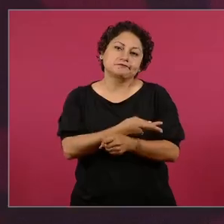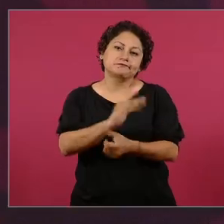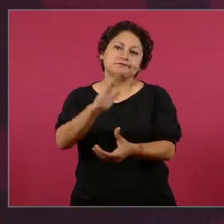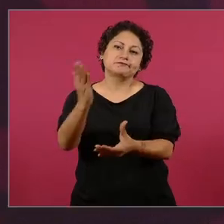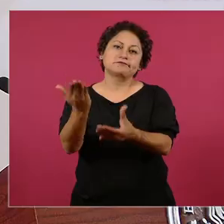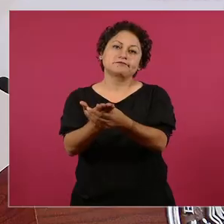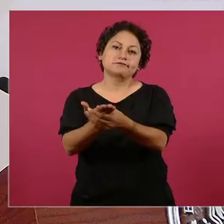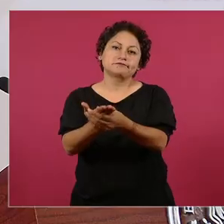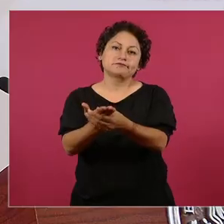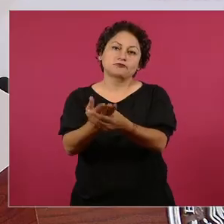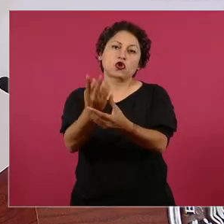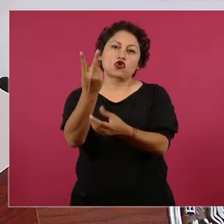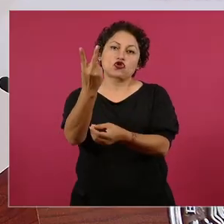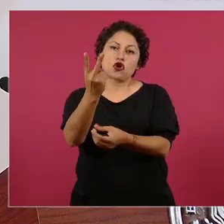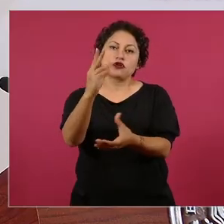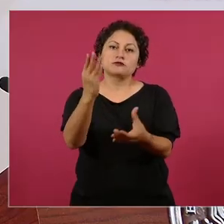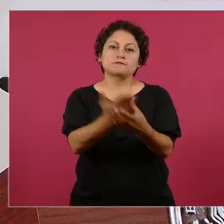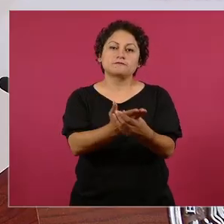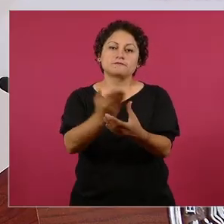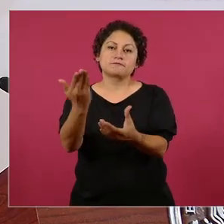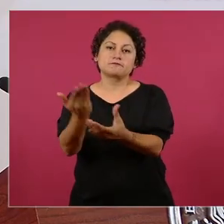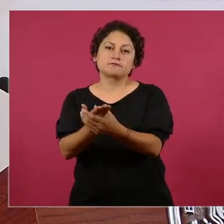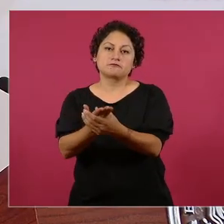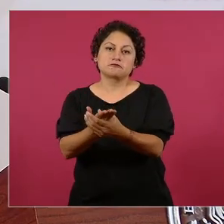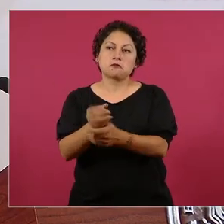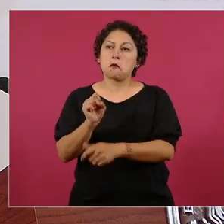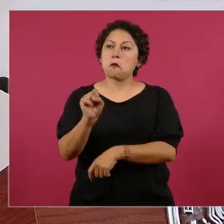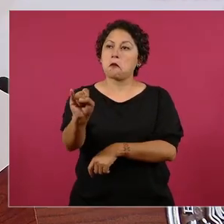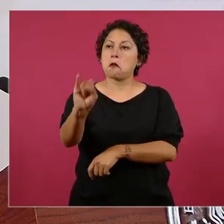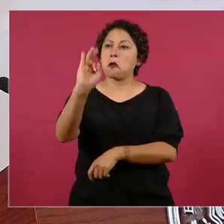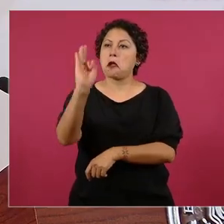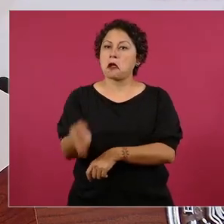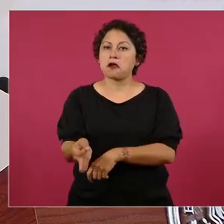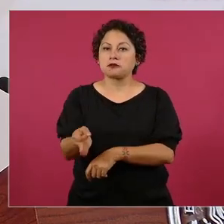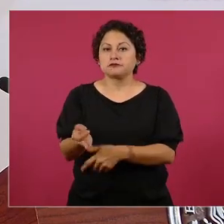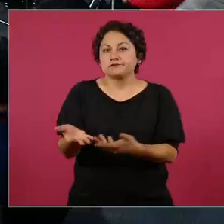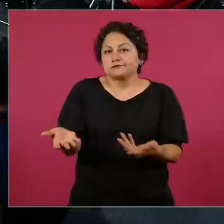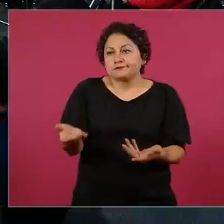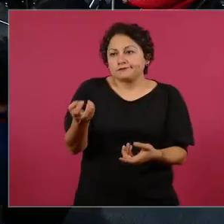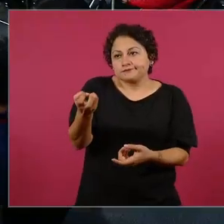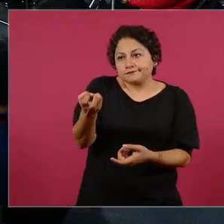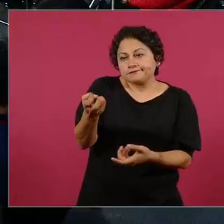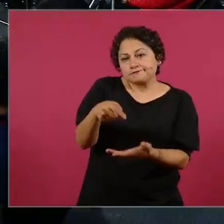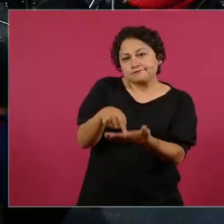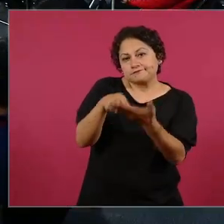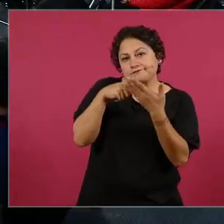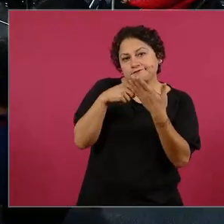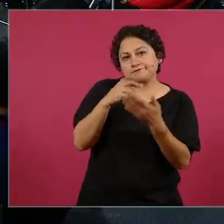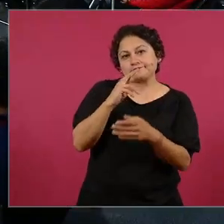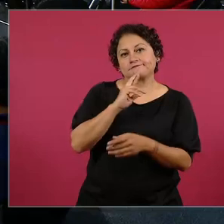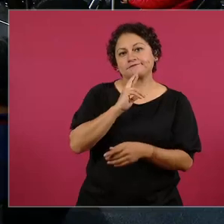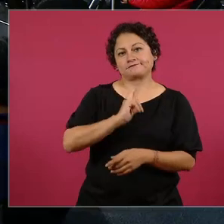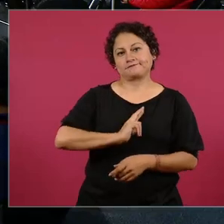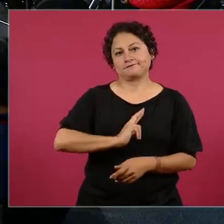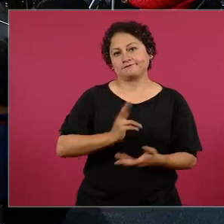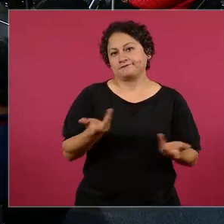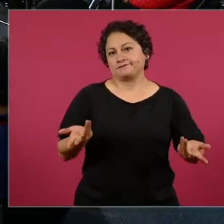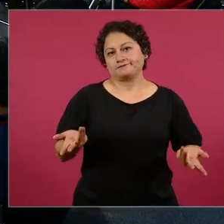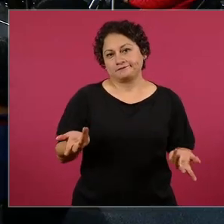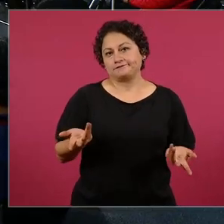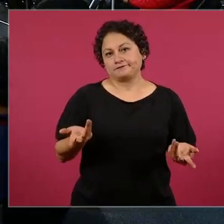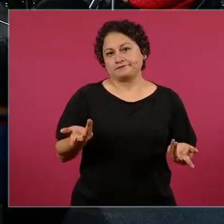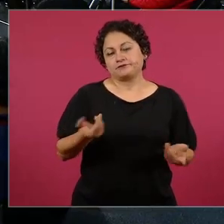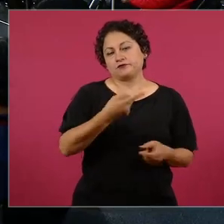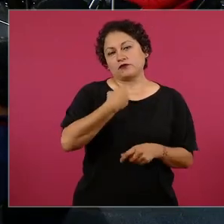a los dos recursos. Nosotros lo que estamos planteando es que con